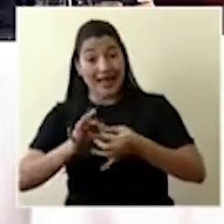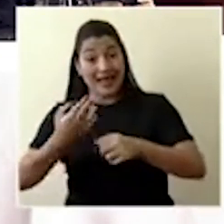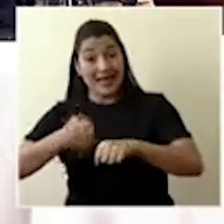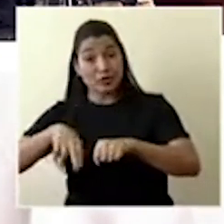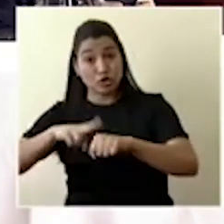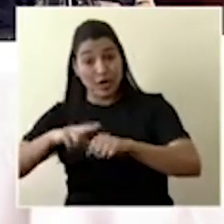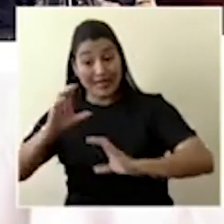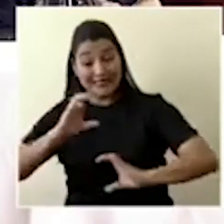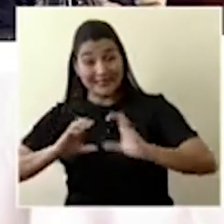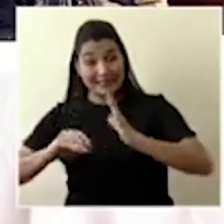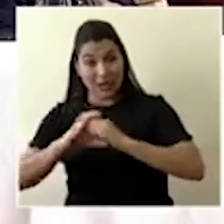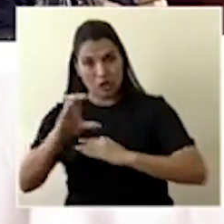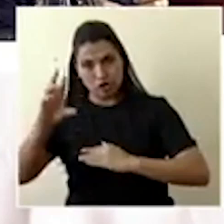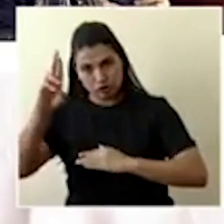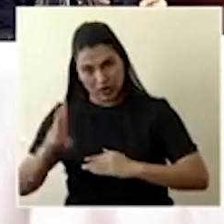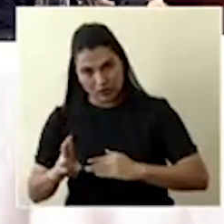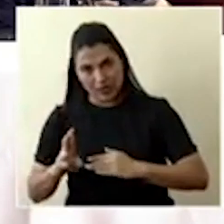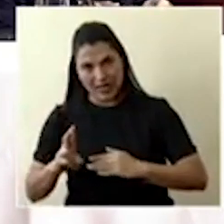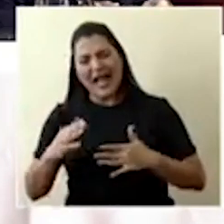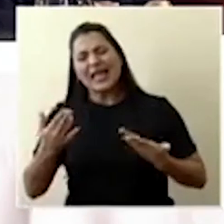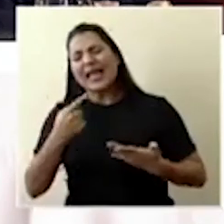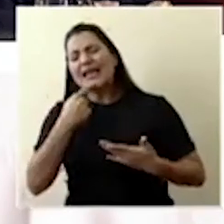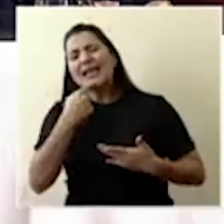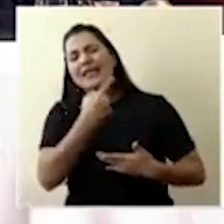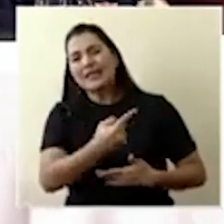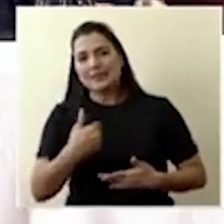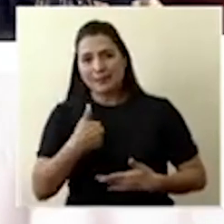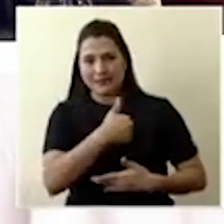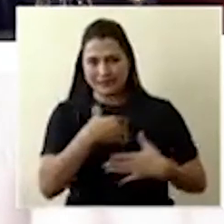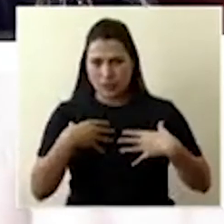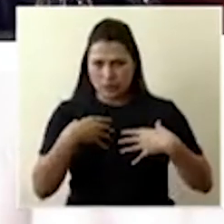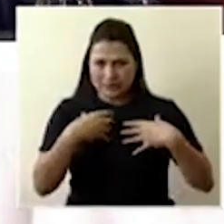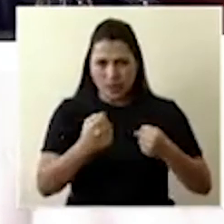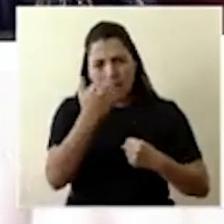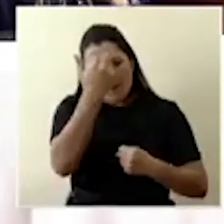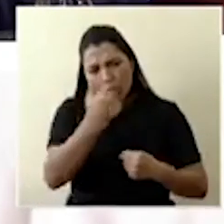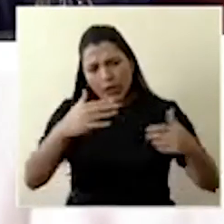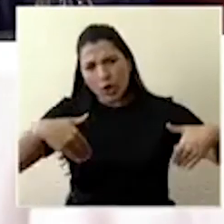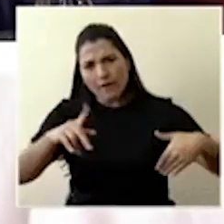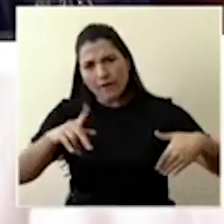solicitud para que recomiende el uso generalizado de cubrebocas en sitios públicos abiertos o cerrados?